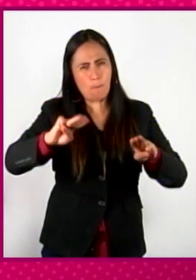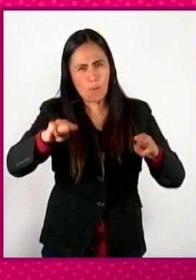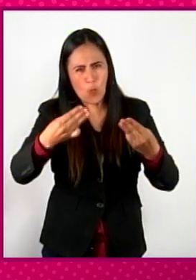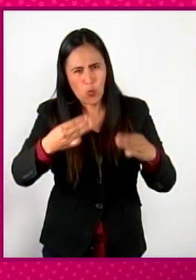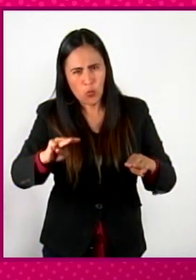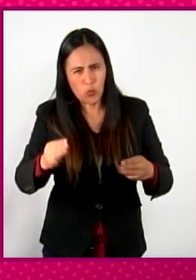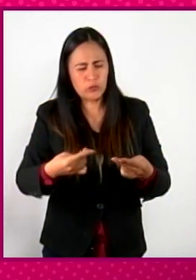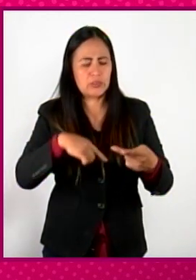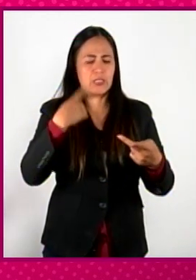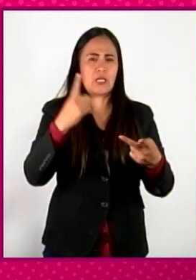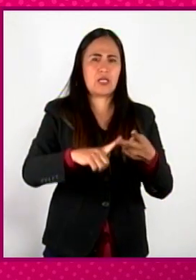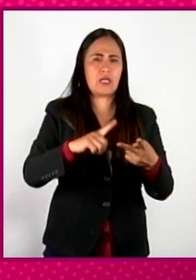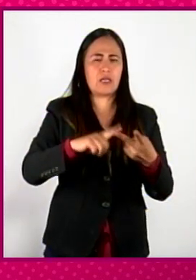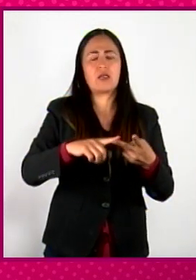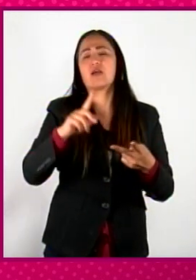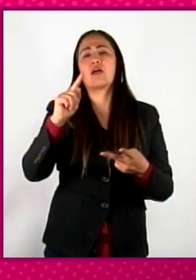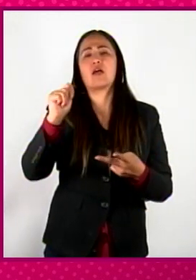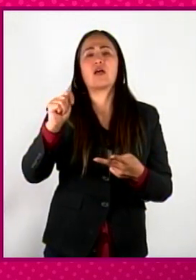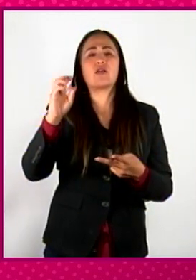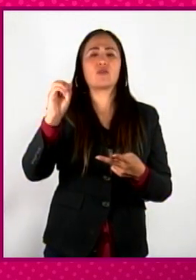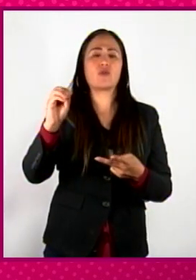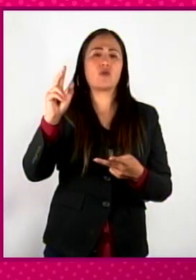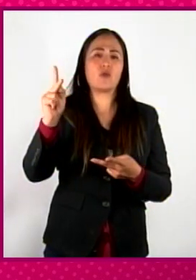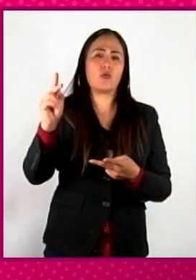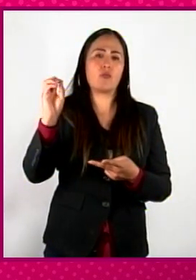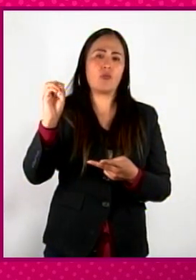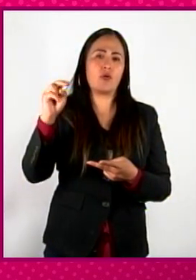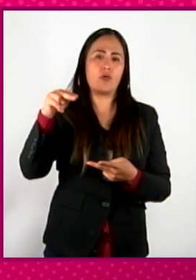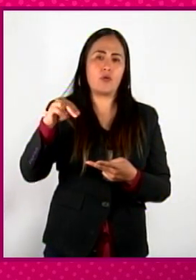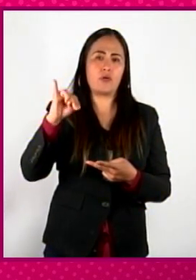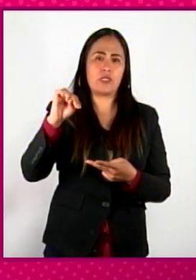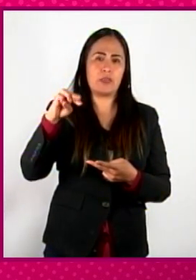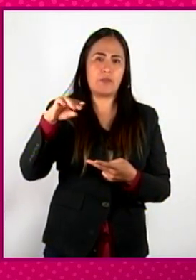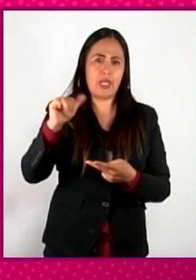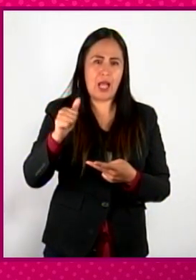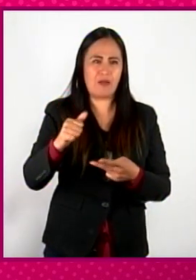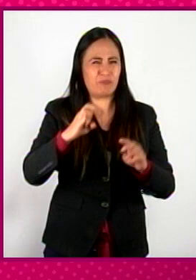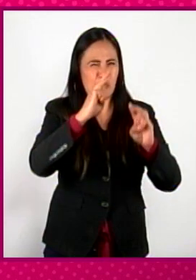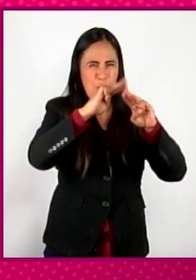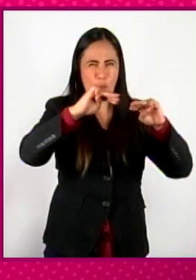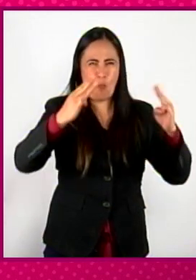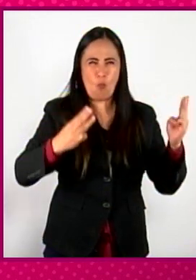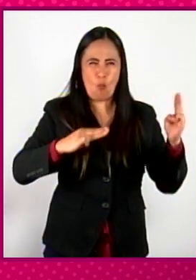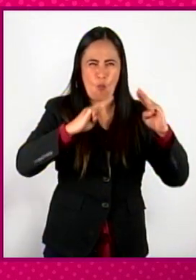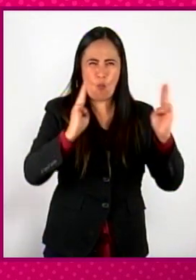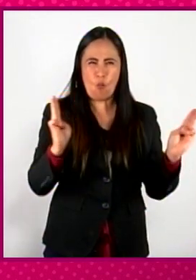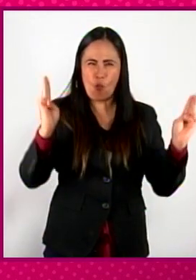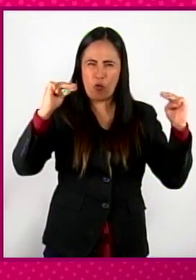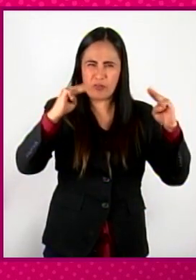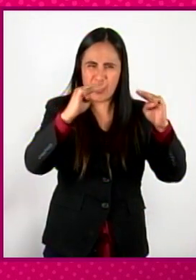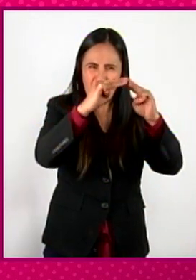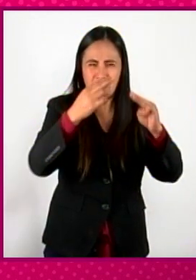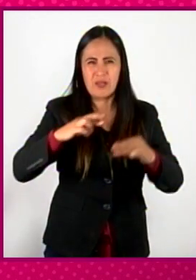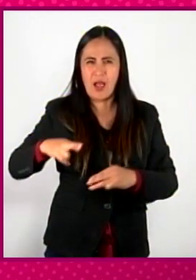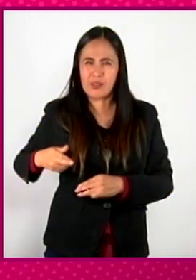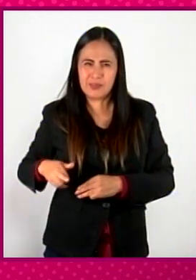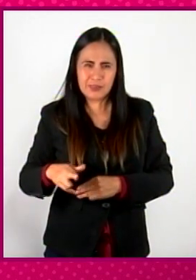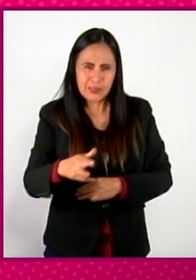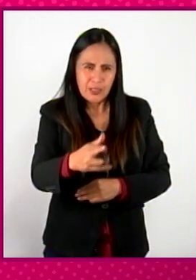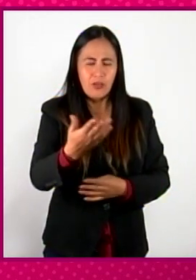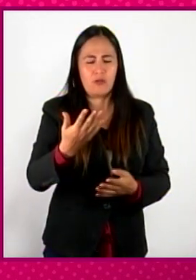toponimia mexicana tenemos desde cerros, desde lugares, ríos,